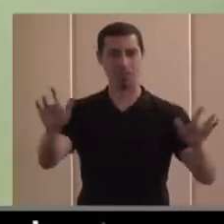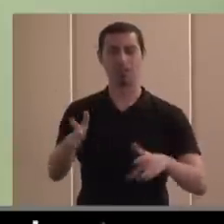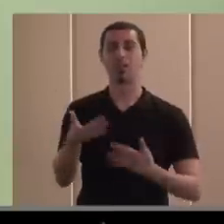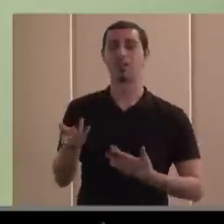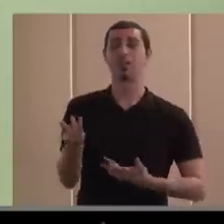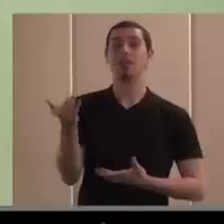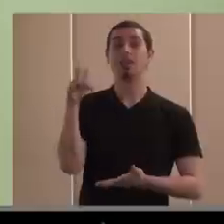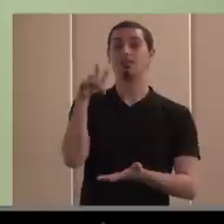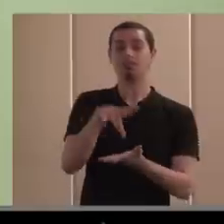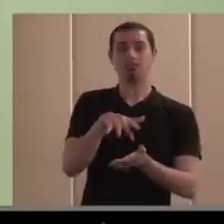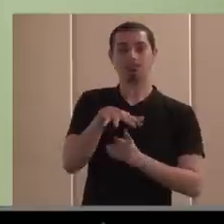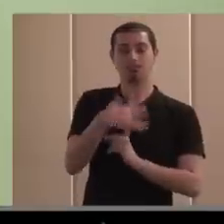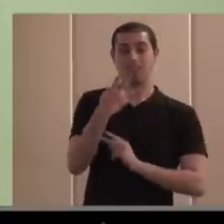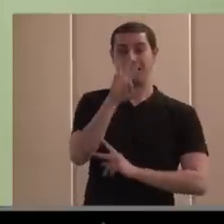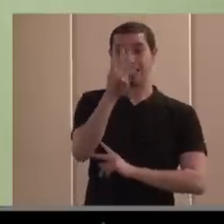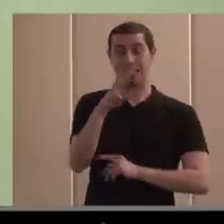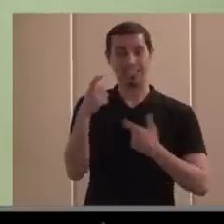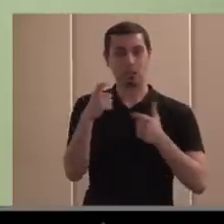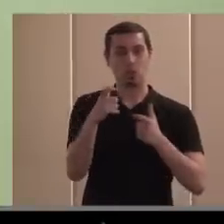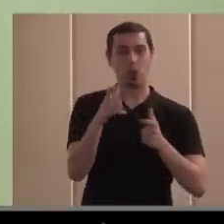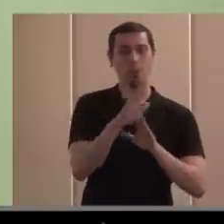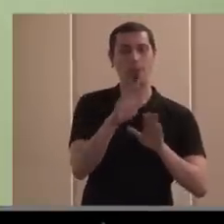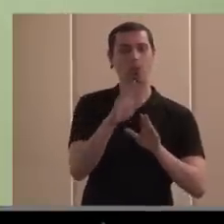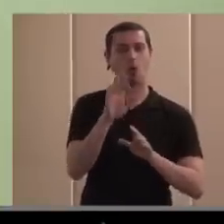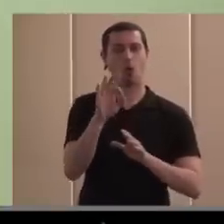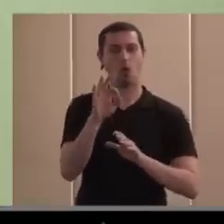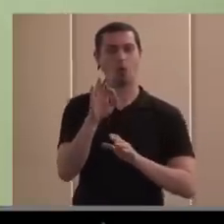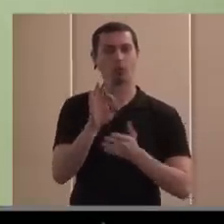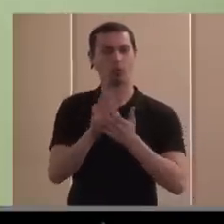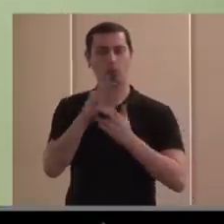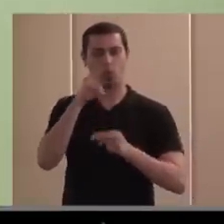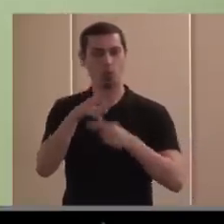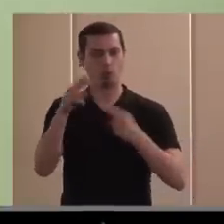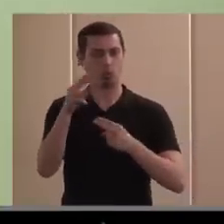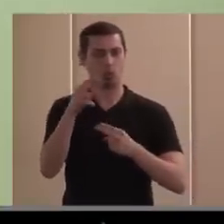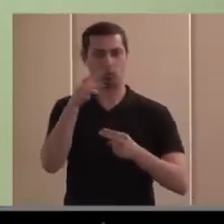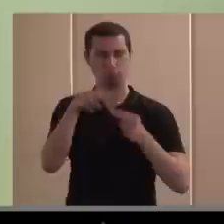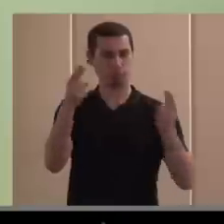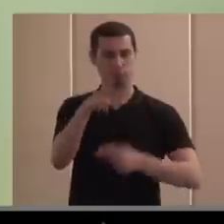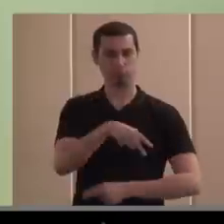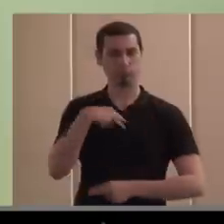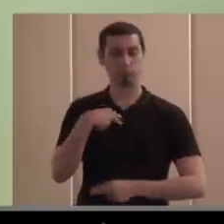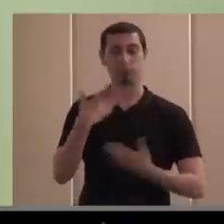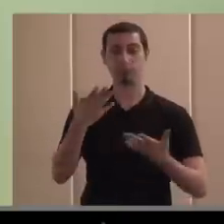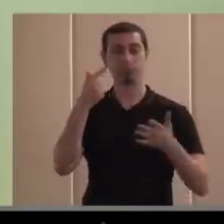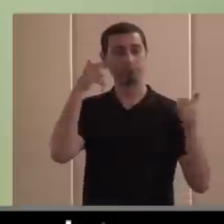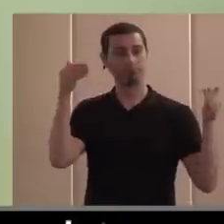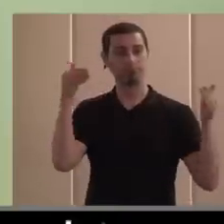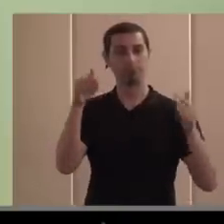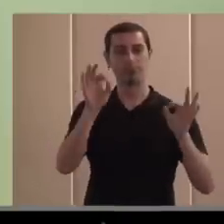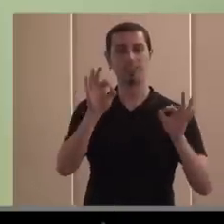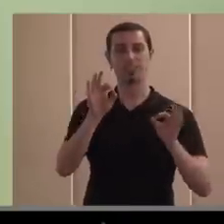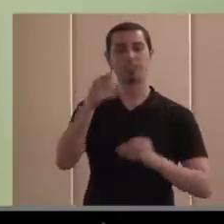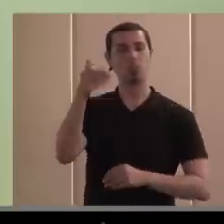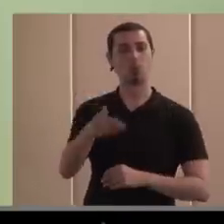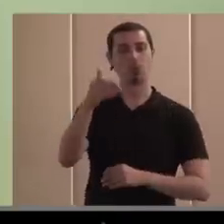pues tanto para el tercer sector como para instituciones públicas o el público en general en ese sentido bueno pues es importante un poco